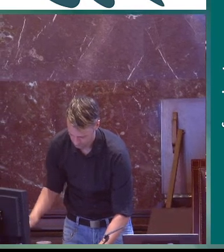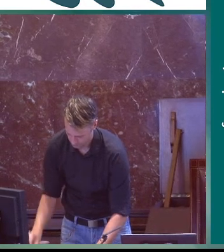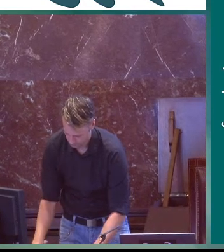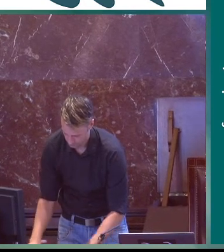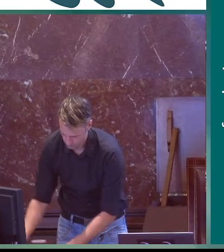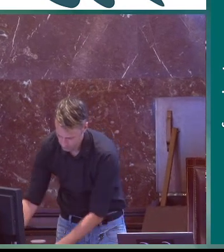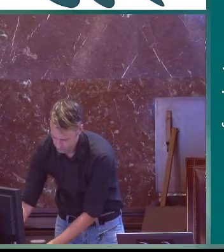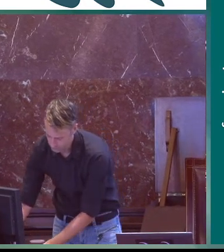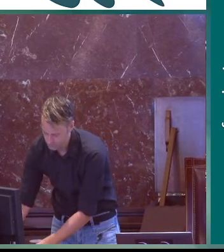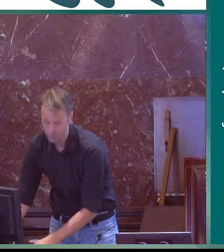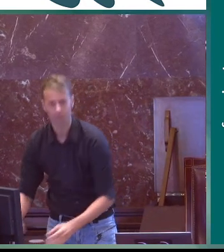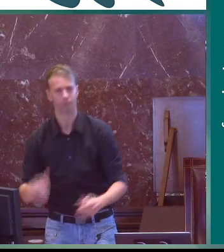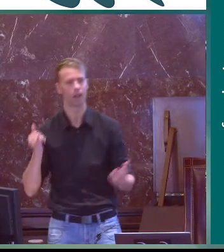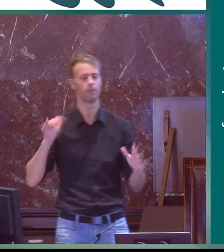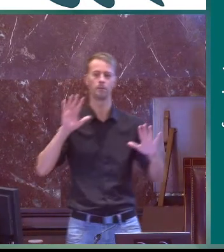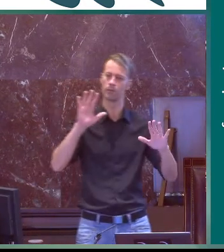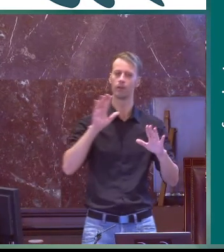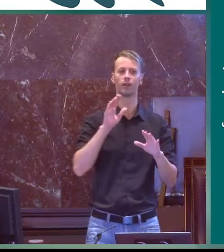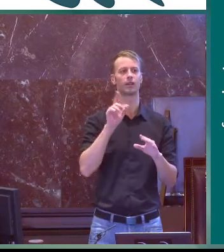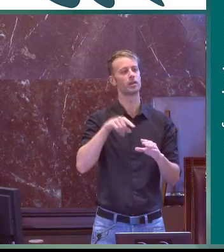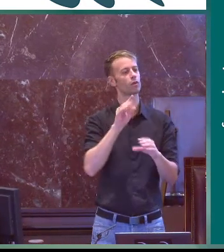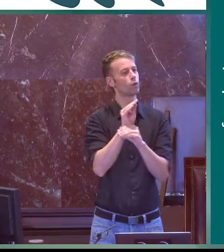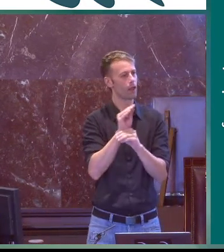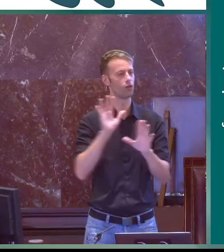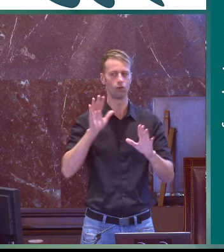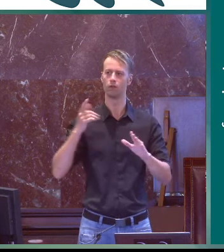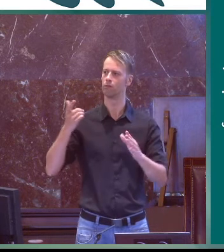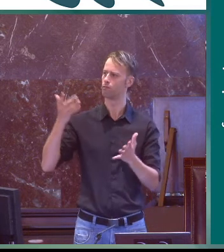lenguas y el el ámbito de la naturaleza por eso utilizamos estas palabras